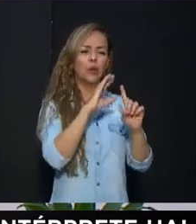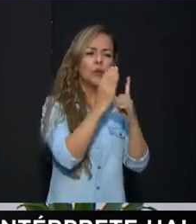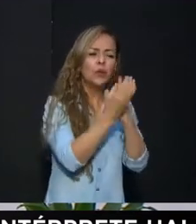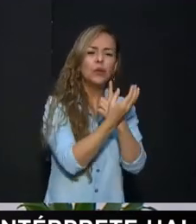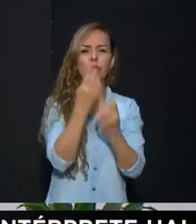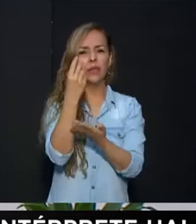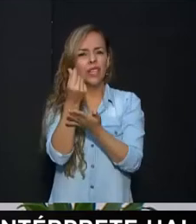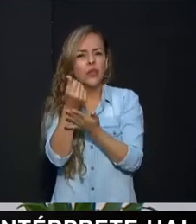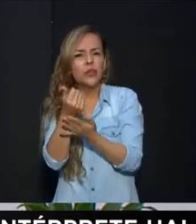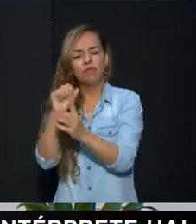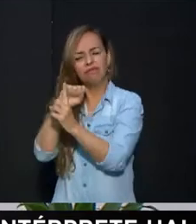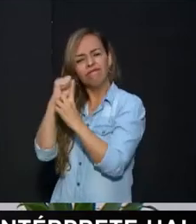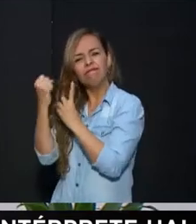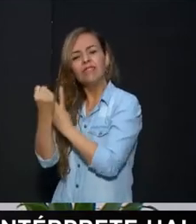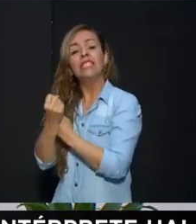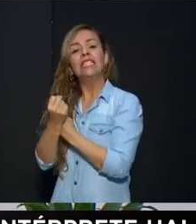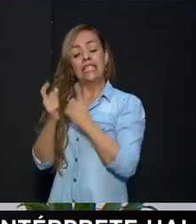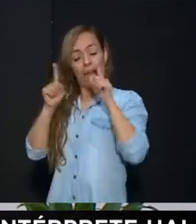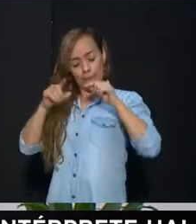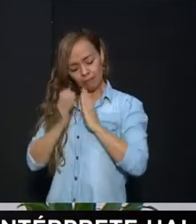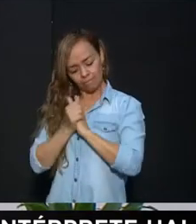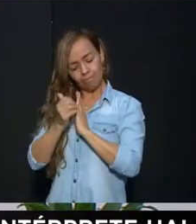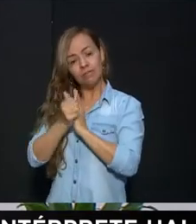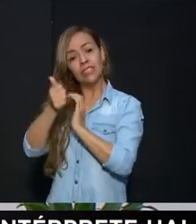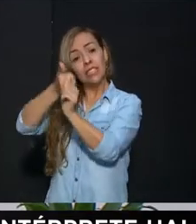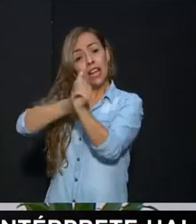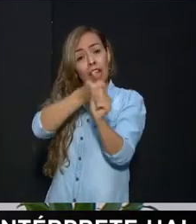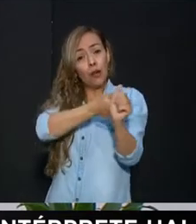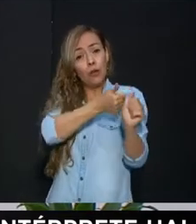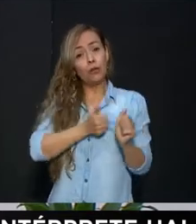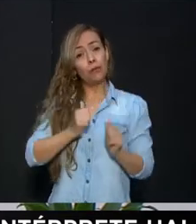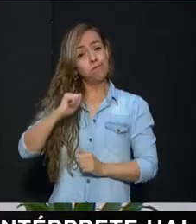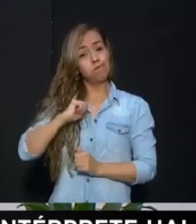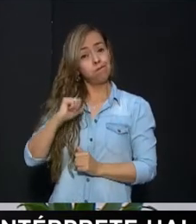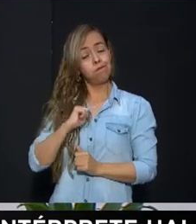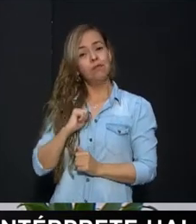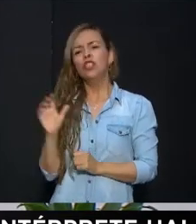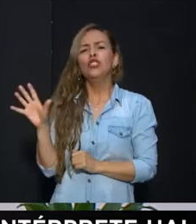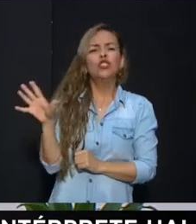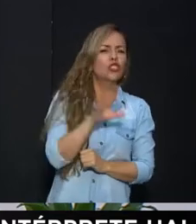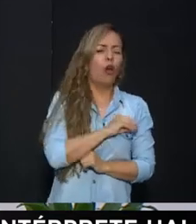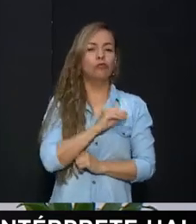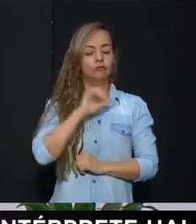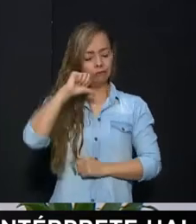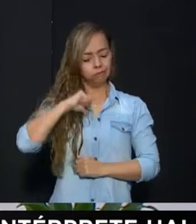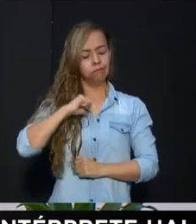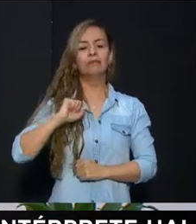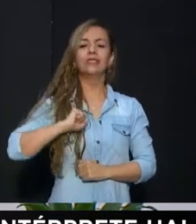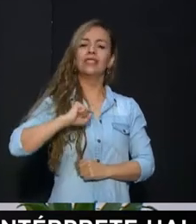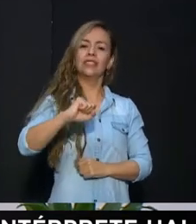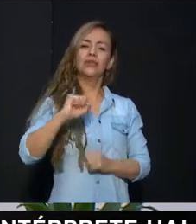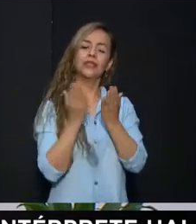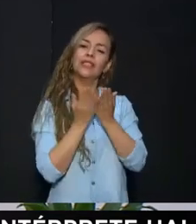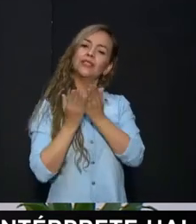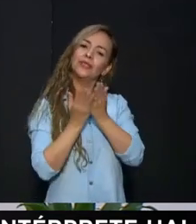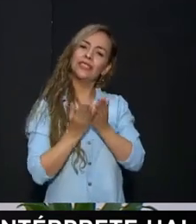lo económico, desde lo social, también de las capacidades diferentes que cada uno tenemos, todos, absolutamente todos tenemos derecho a la educación